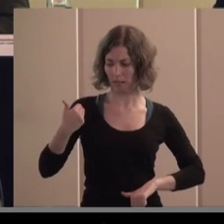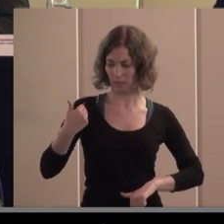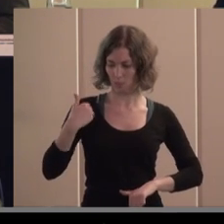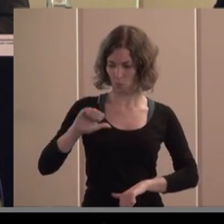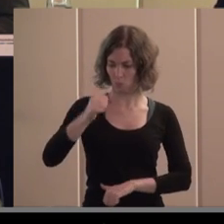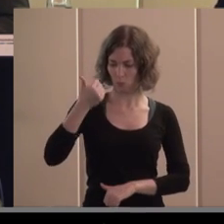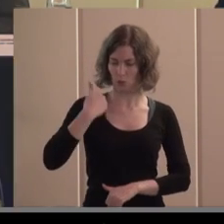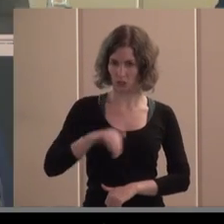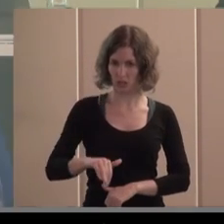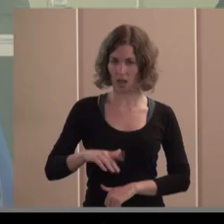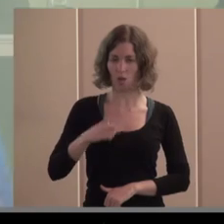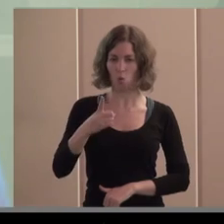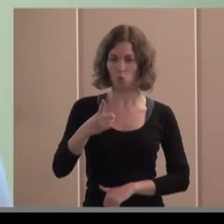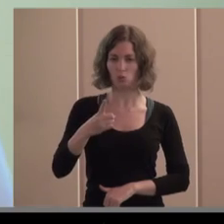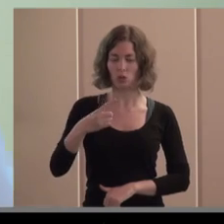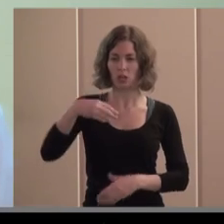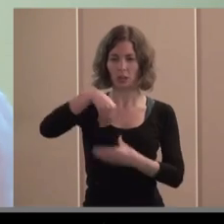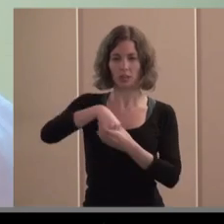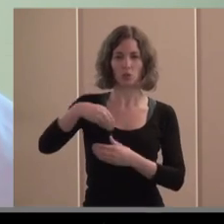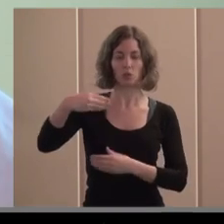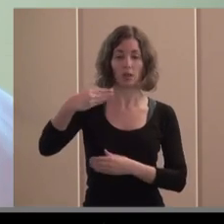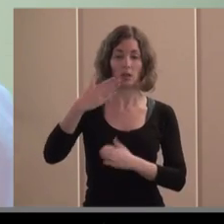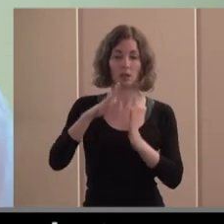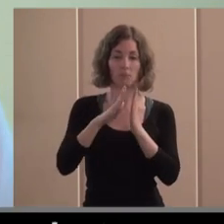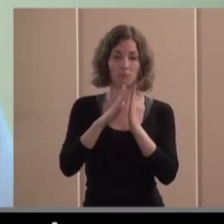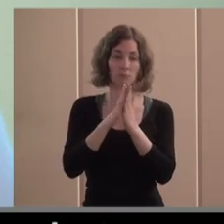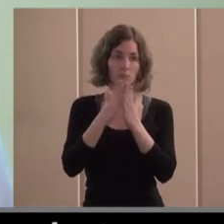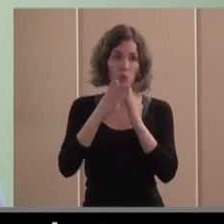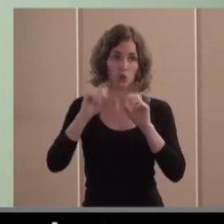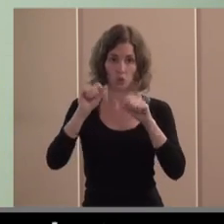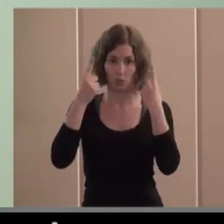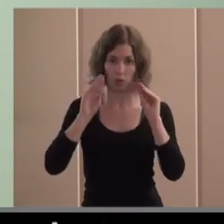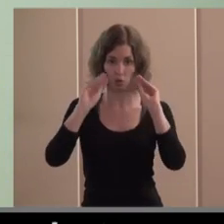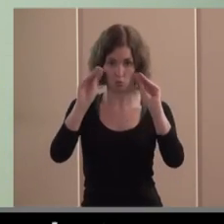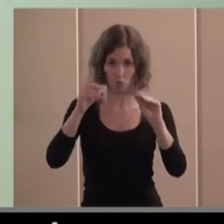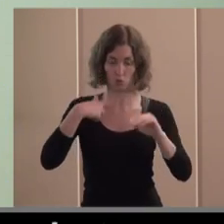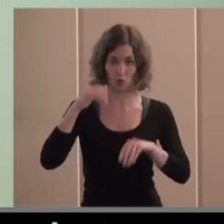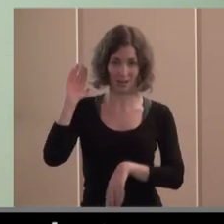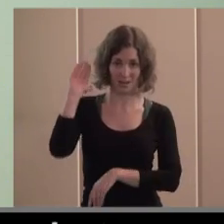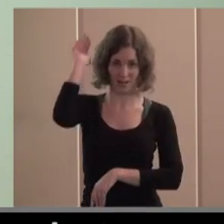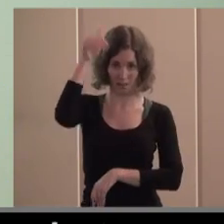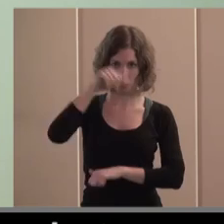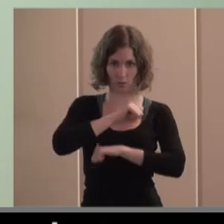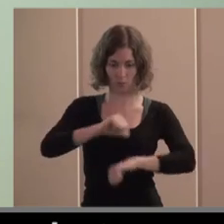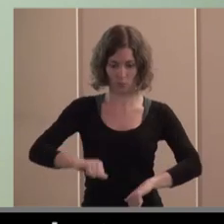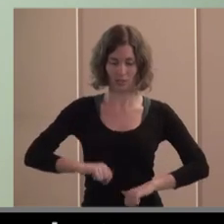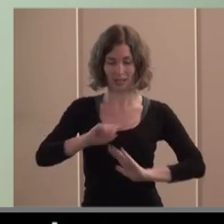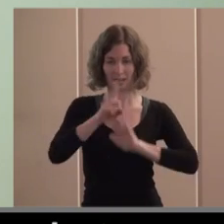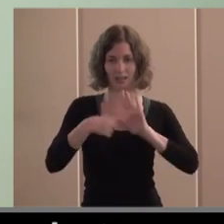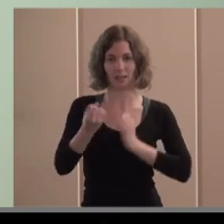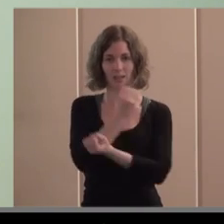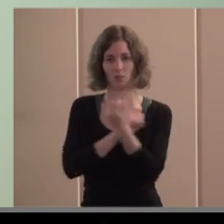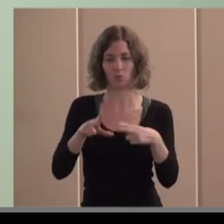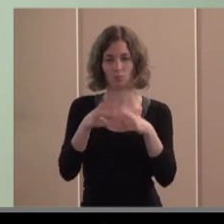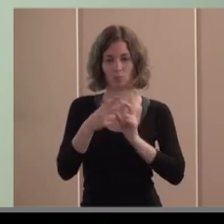se ha aprobado publicado en el boletín oficial de la república y firmado por el presidente de la república la ley de economía social portuguesa